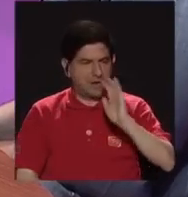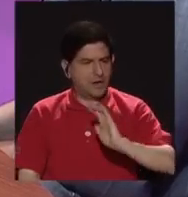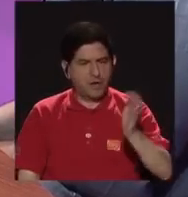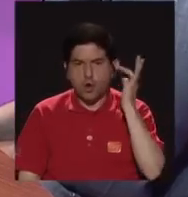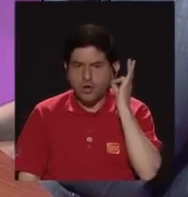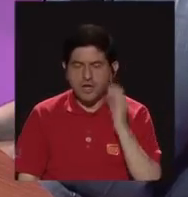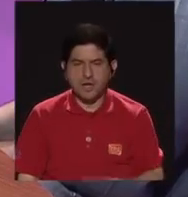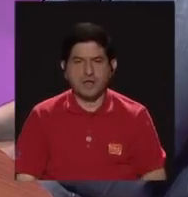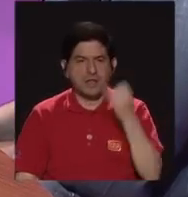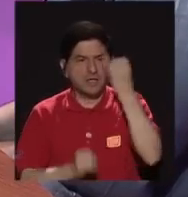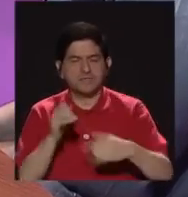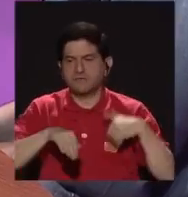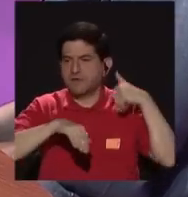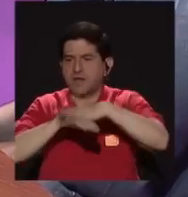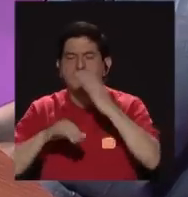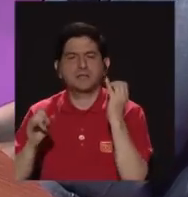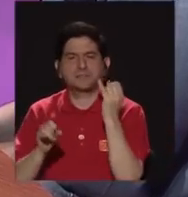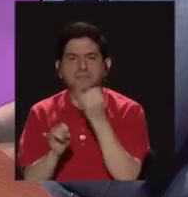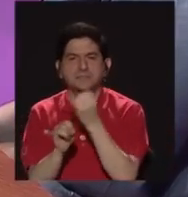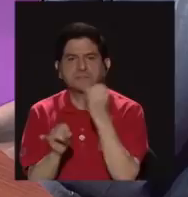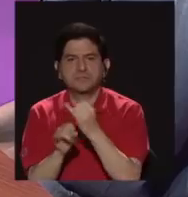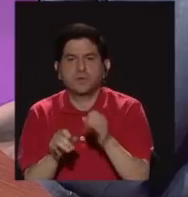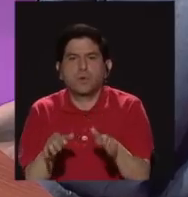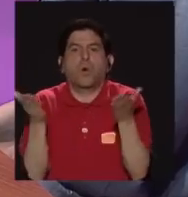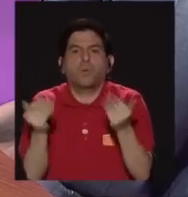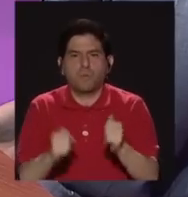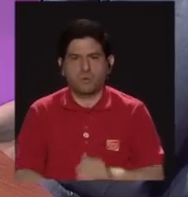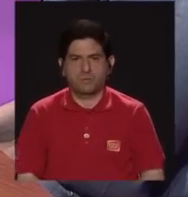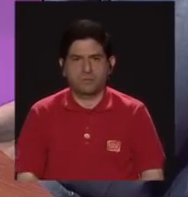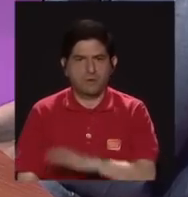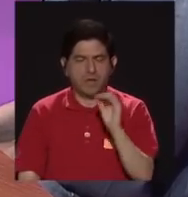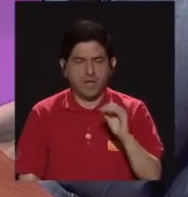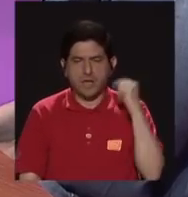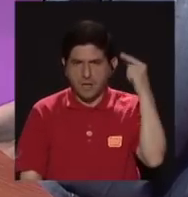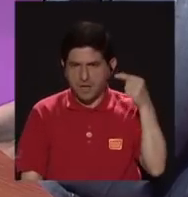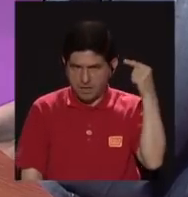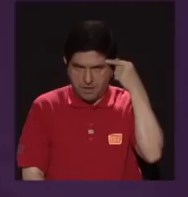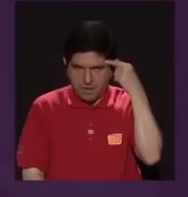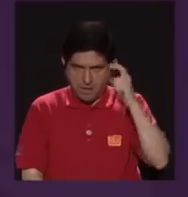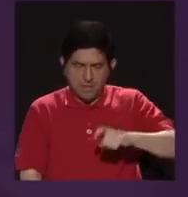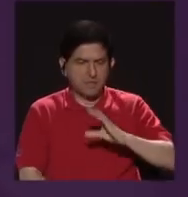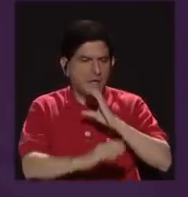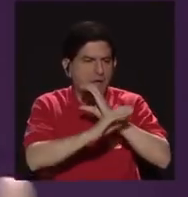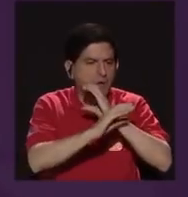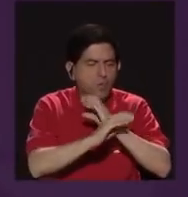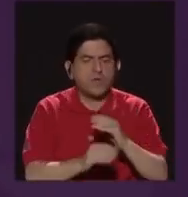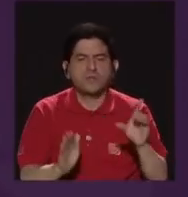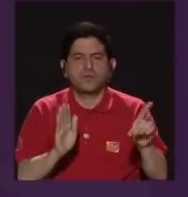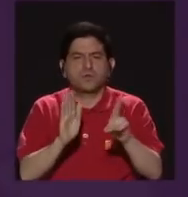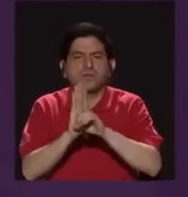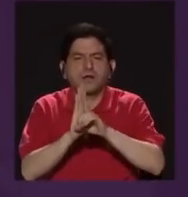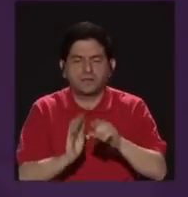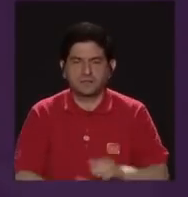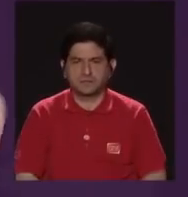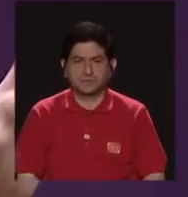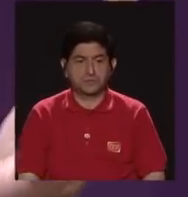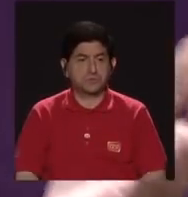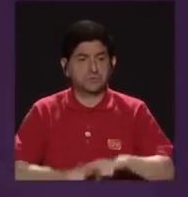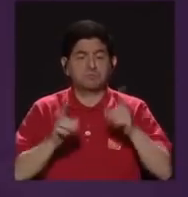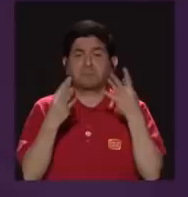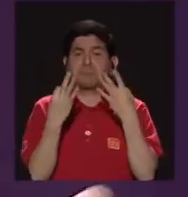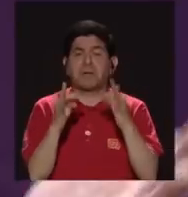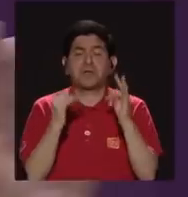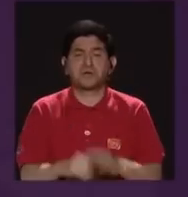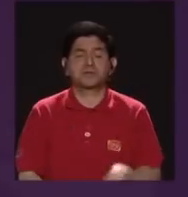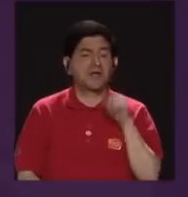niñas terminaron institucionalizadas. Y luego, cómo el Estado, que debía cuidar sus derechos, más bien busca la